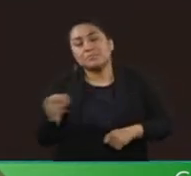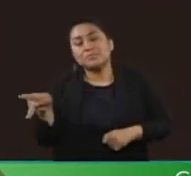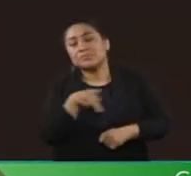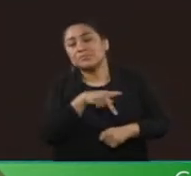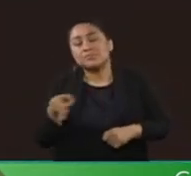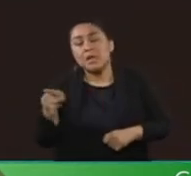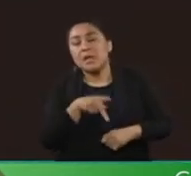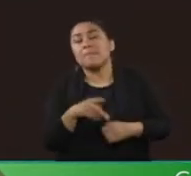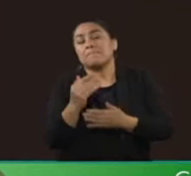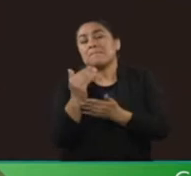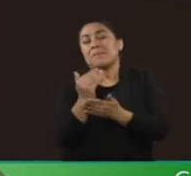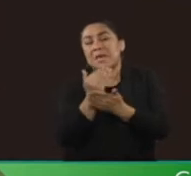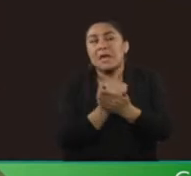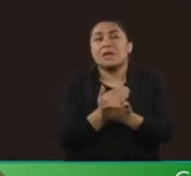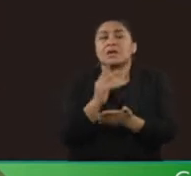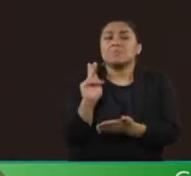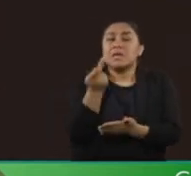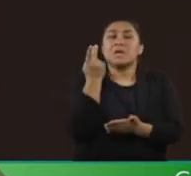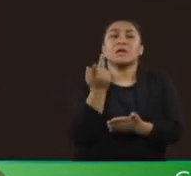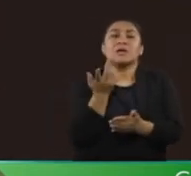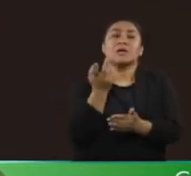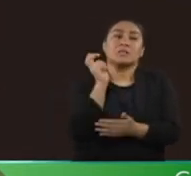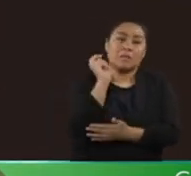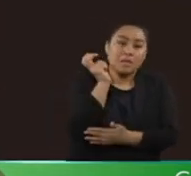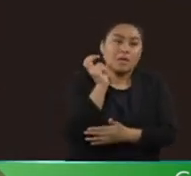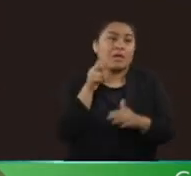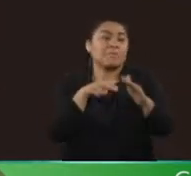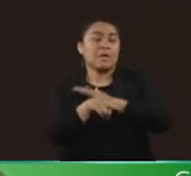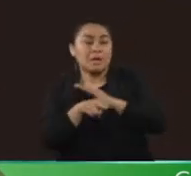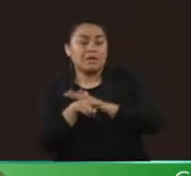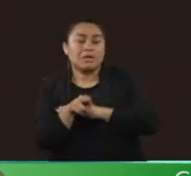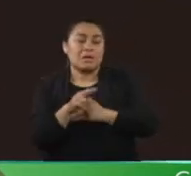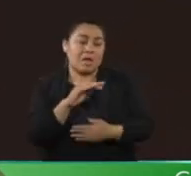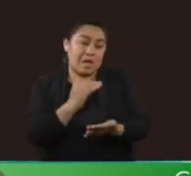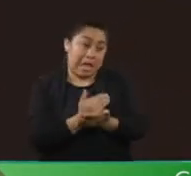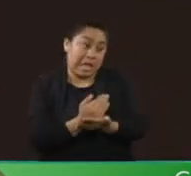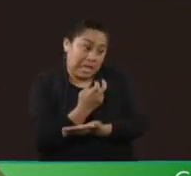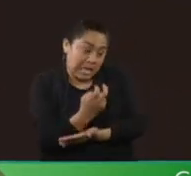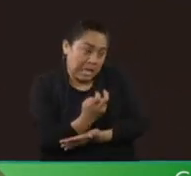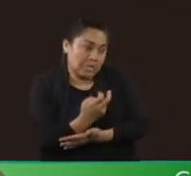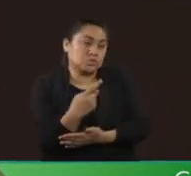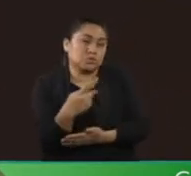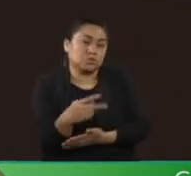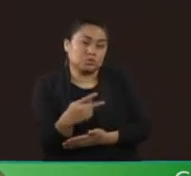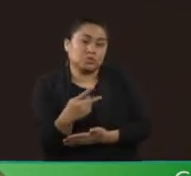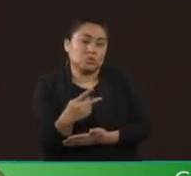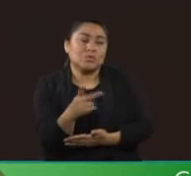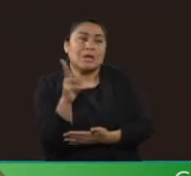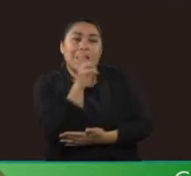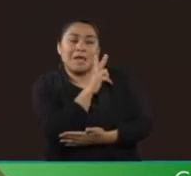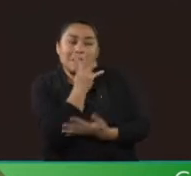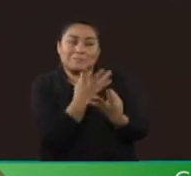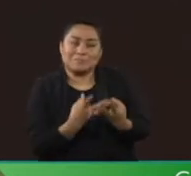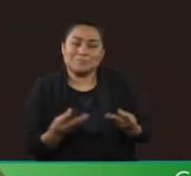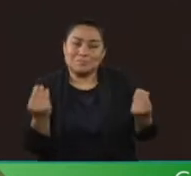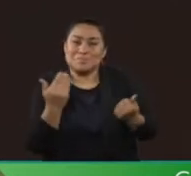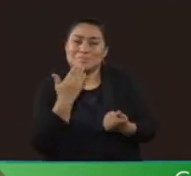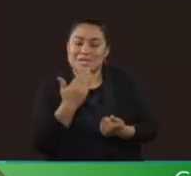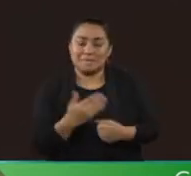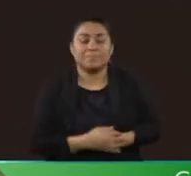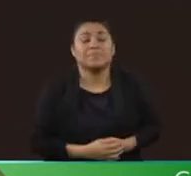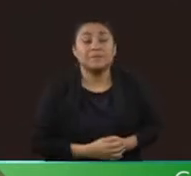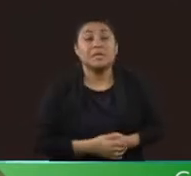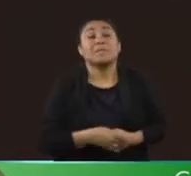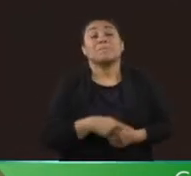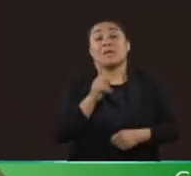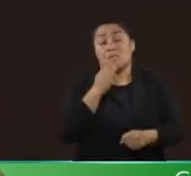la presión sobre el transporte público y, por ende, mejorará la calidad de nuestro aire. Pero una vez más